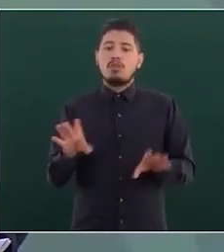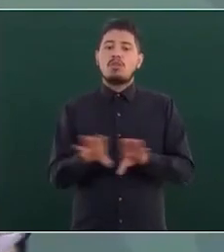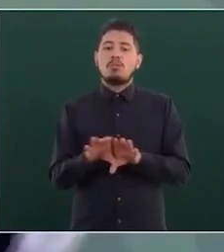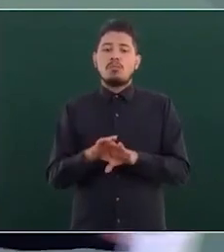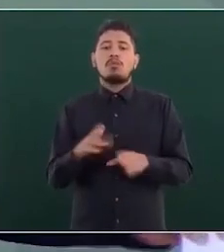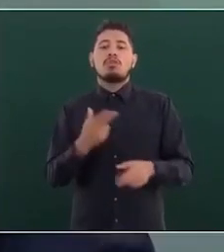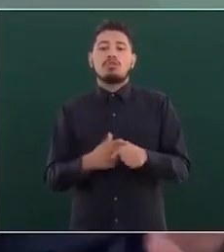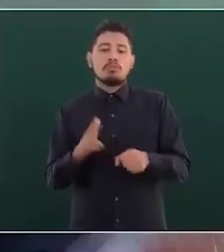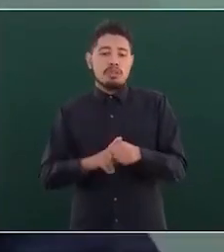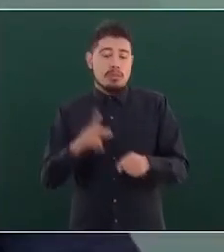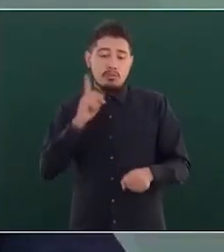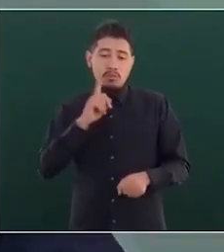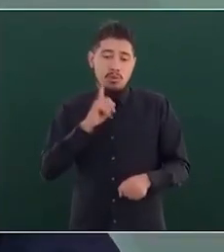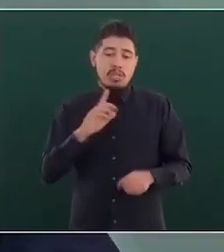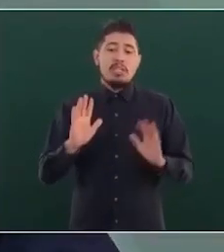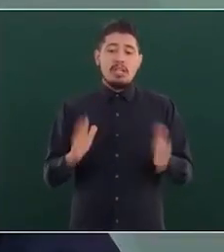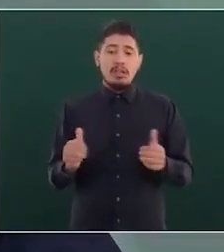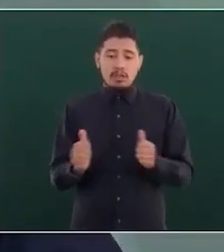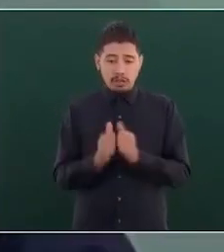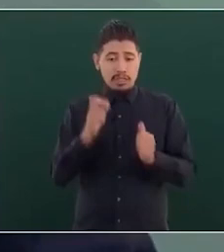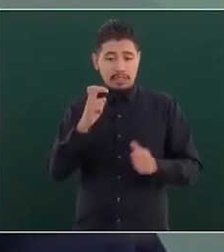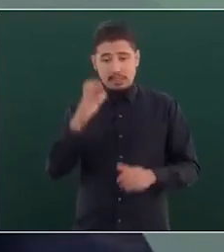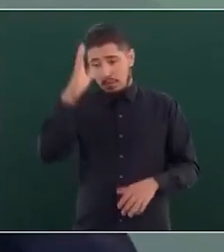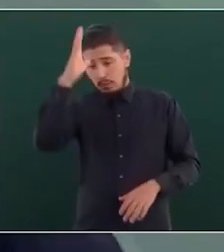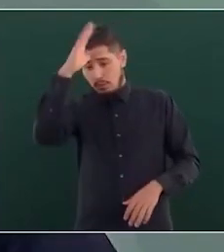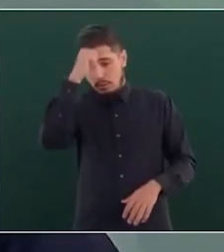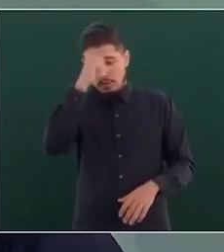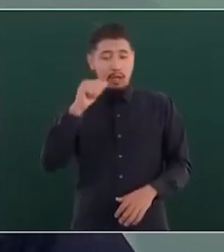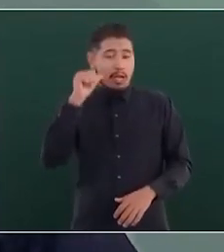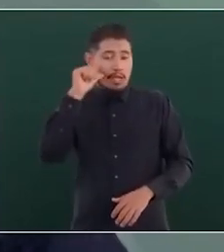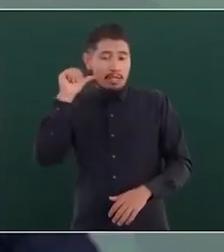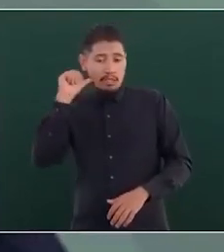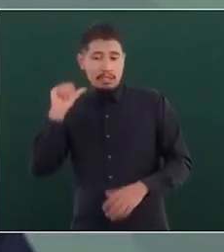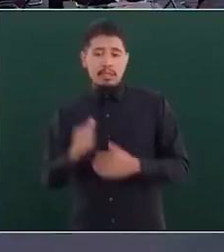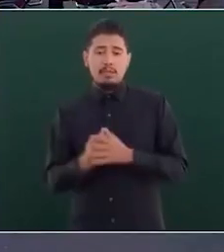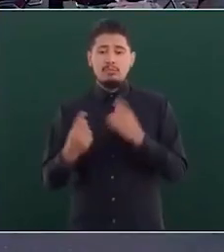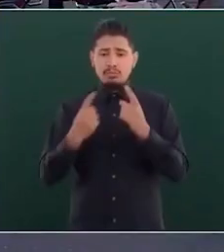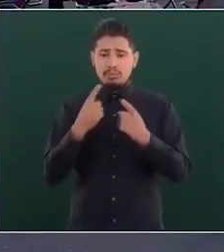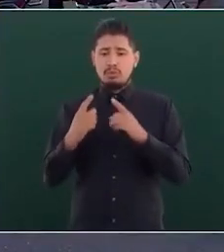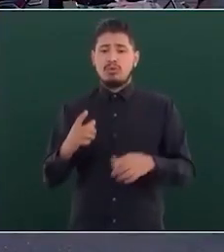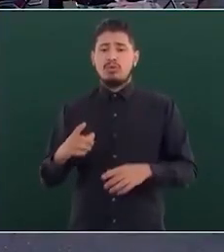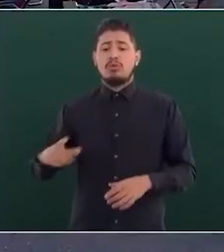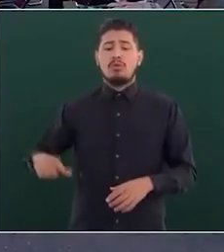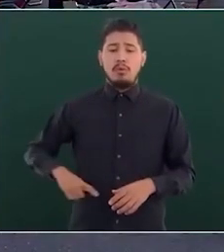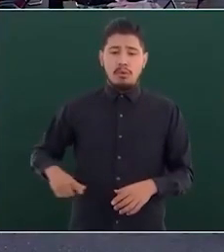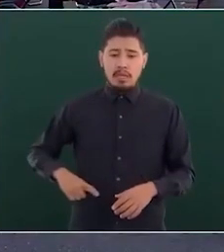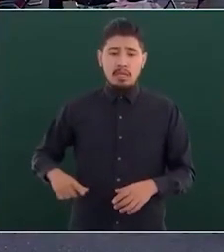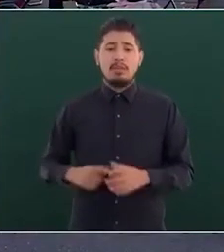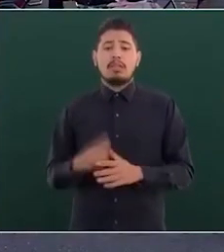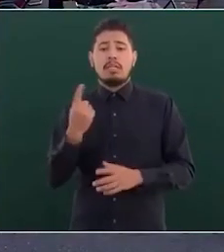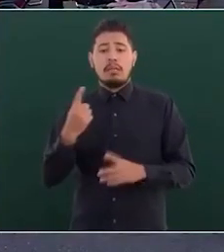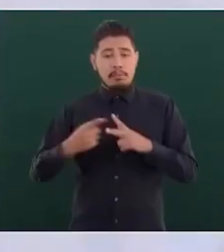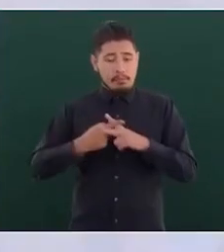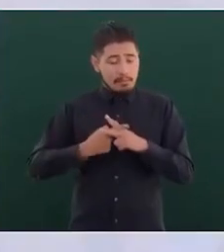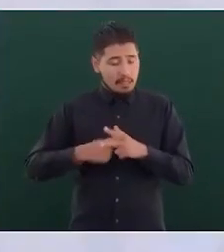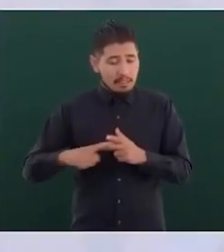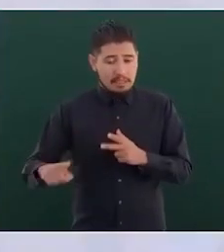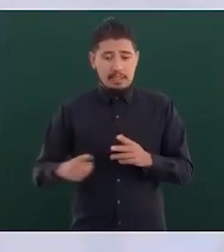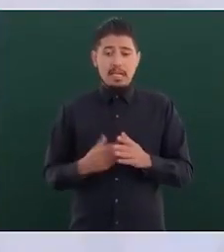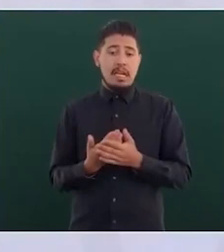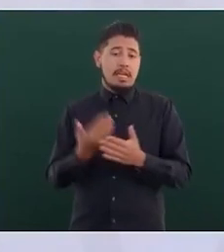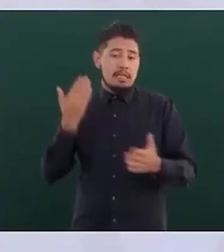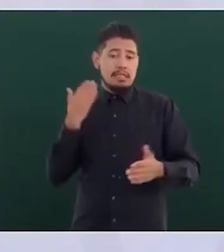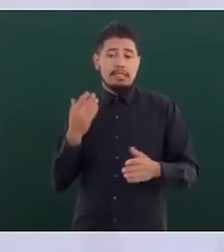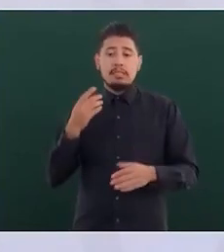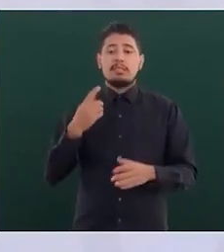de la mujer ya con este acuerdo ayer convinieron el gobernador Isoe que va a iniciar funciones antes